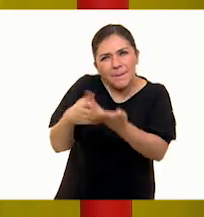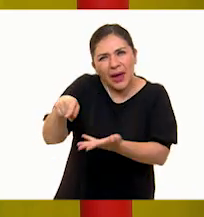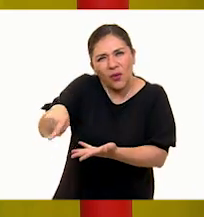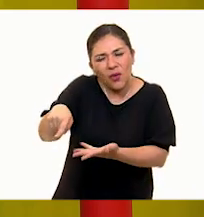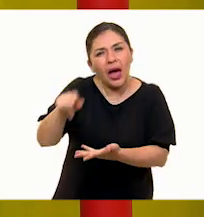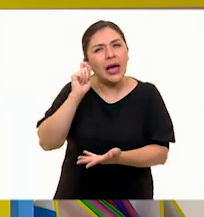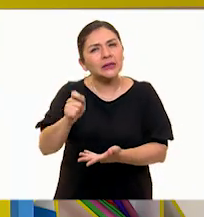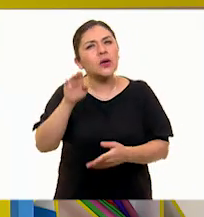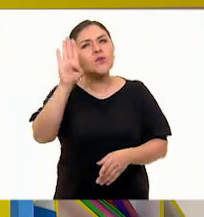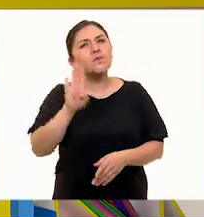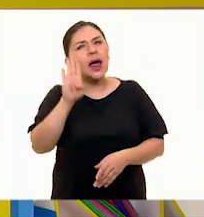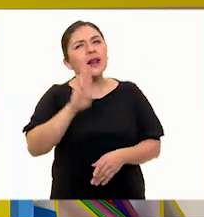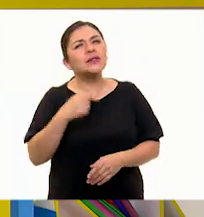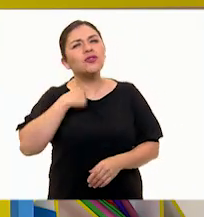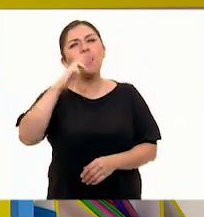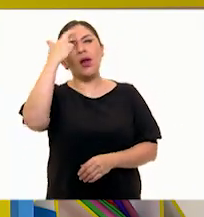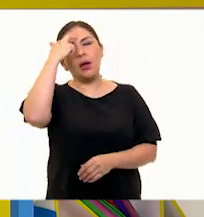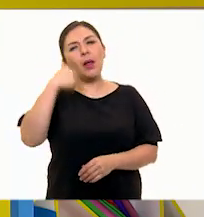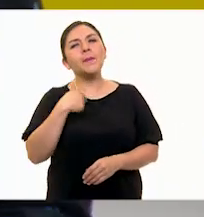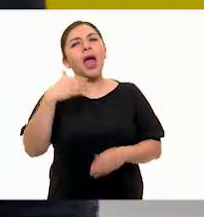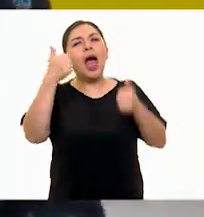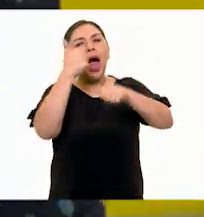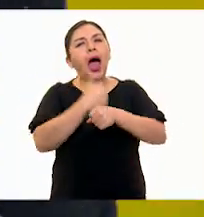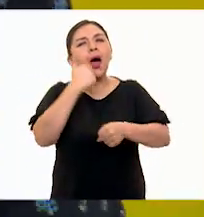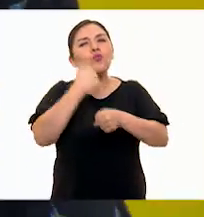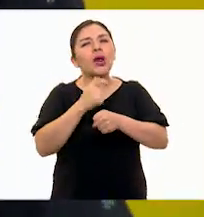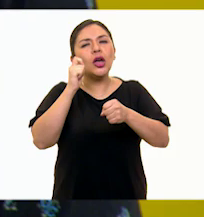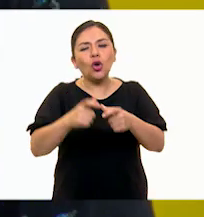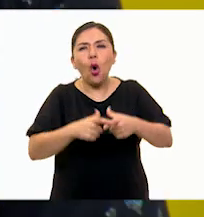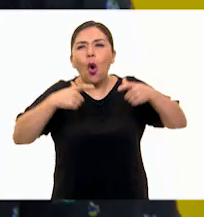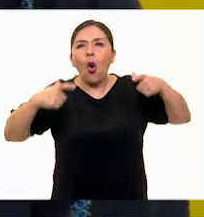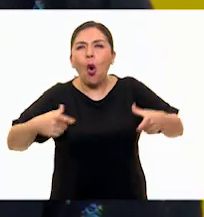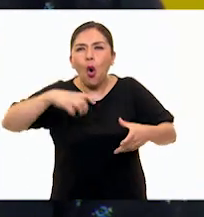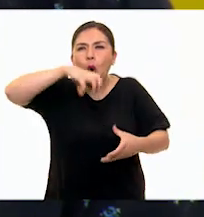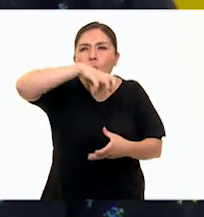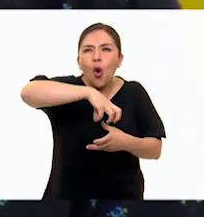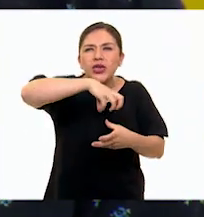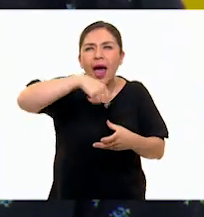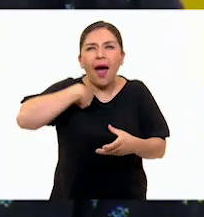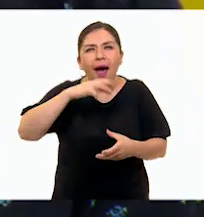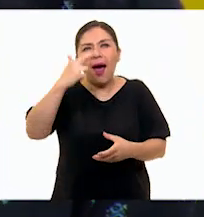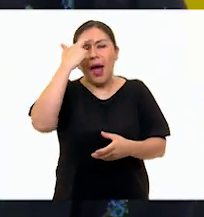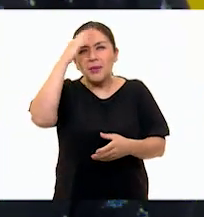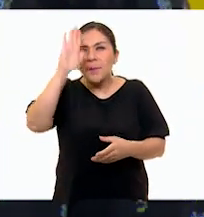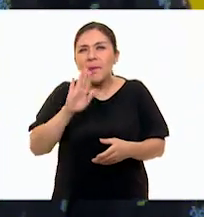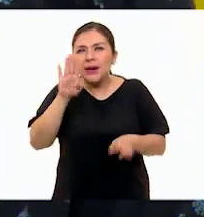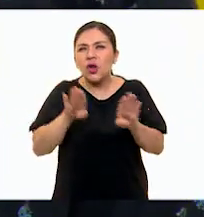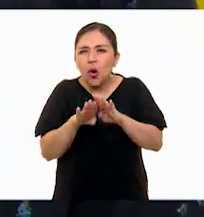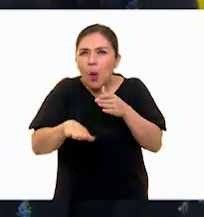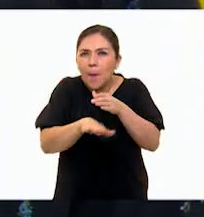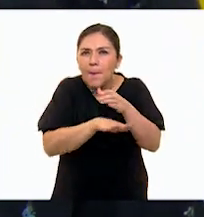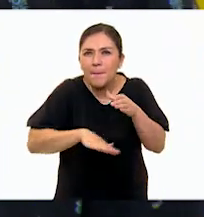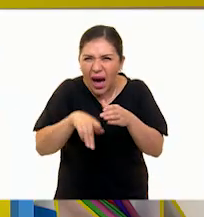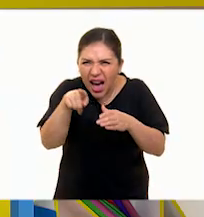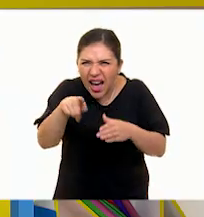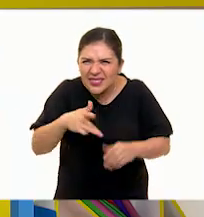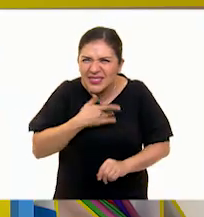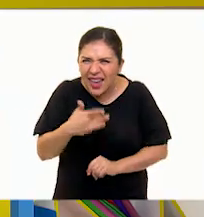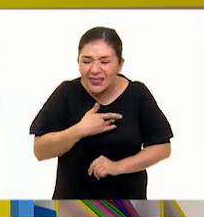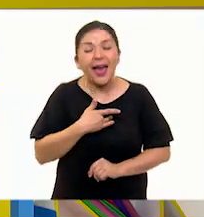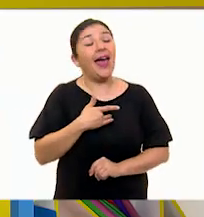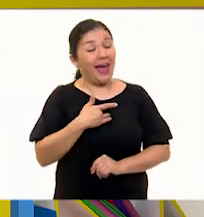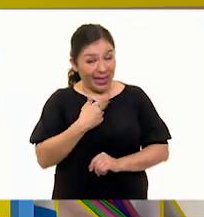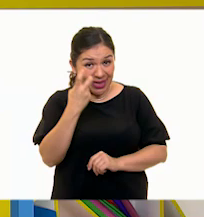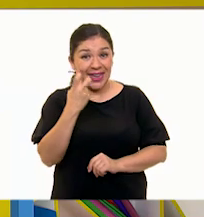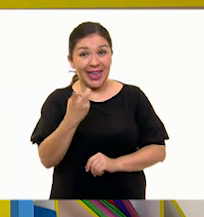recuerda una olla que tenía mi abuelita que era una vaporera. Así es. Es como la base de una vaporera, ¿verdad? Así es.